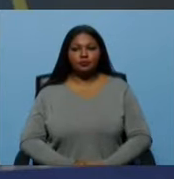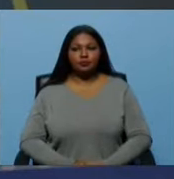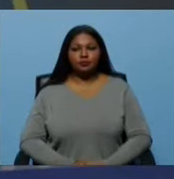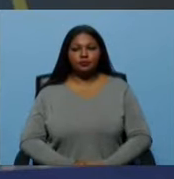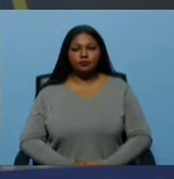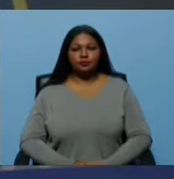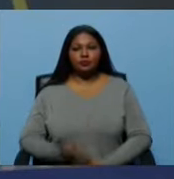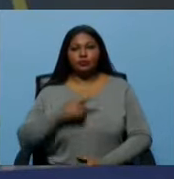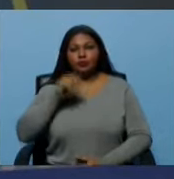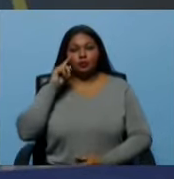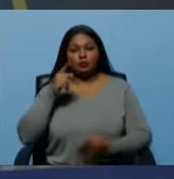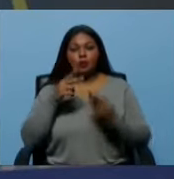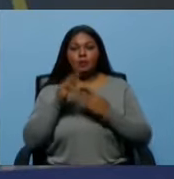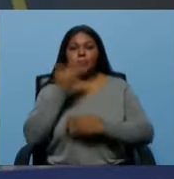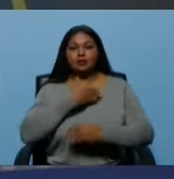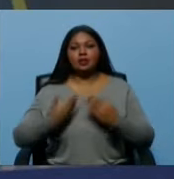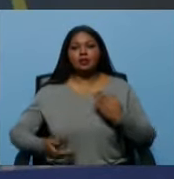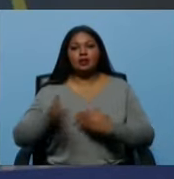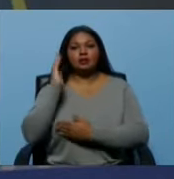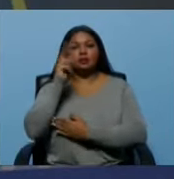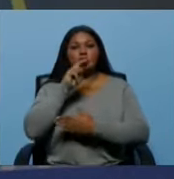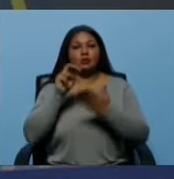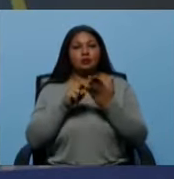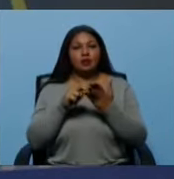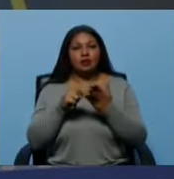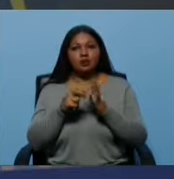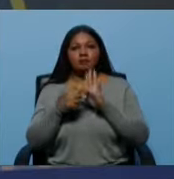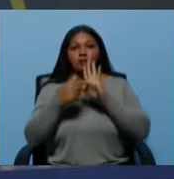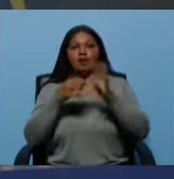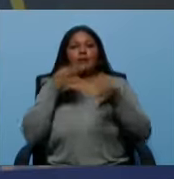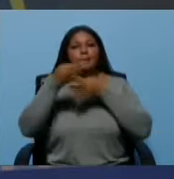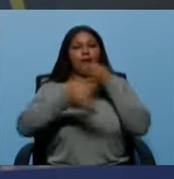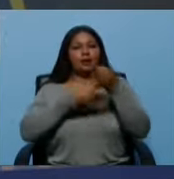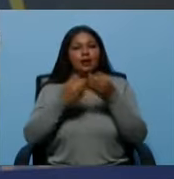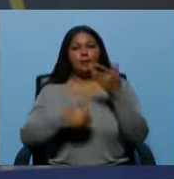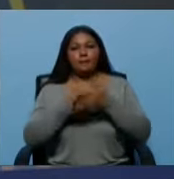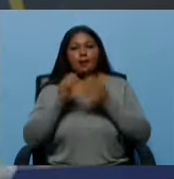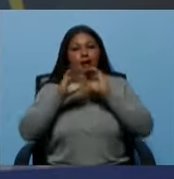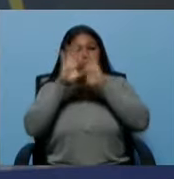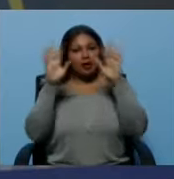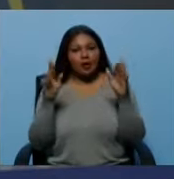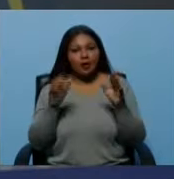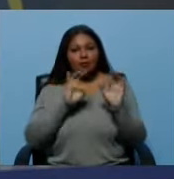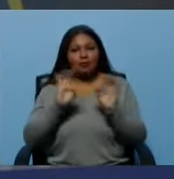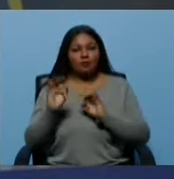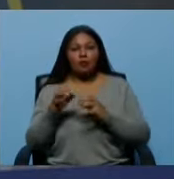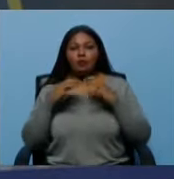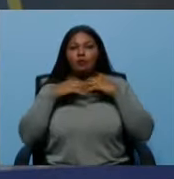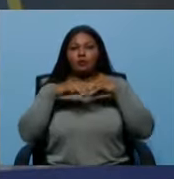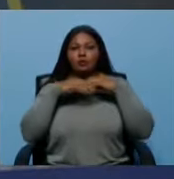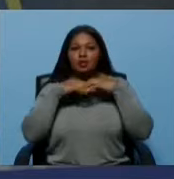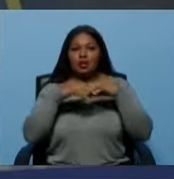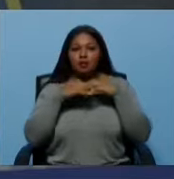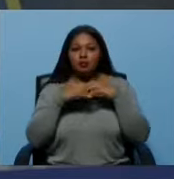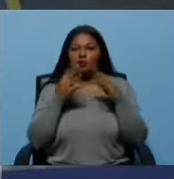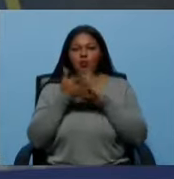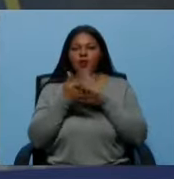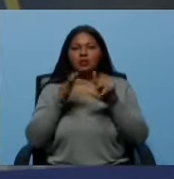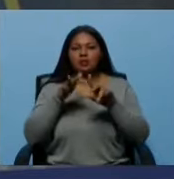presidente de la Asamblea Nacional, que es psiquiatra, lo explicaba mucho más claro con el cerebro, que mueven las emociones,